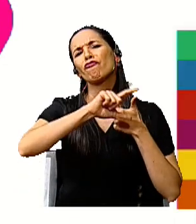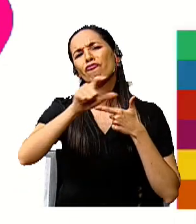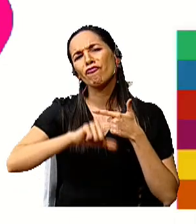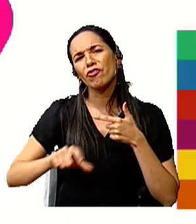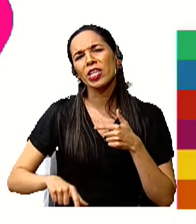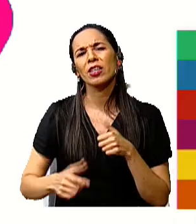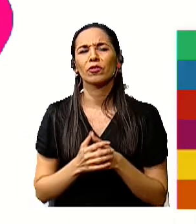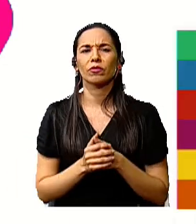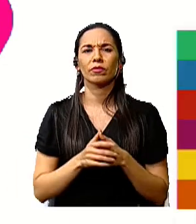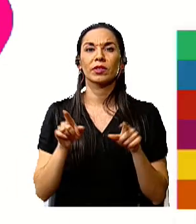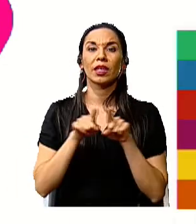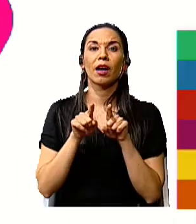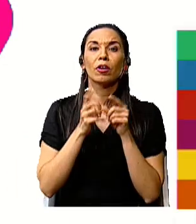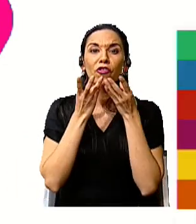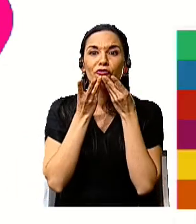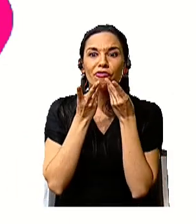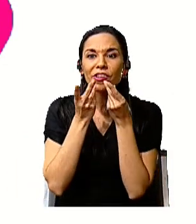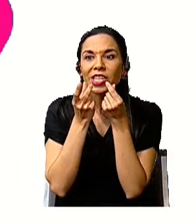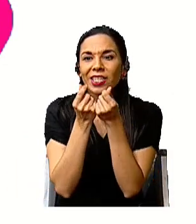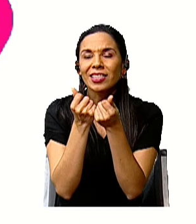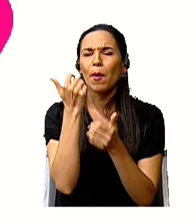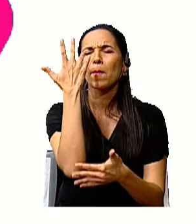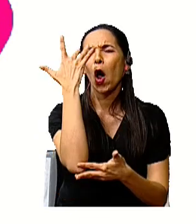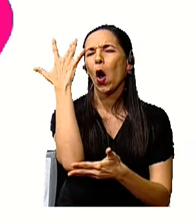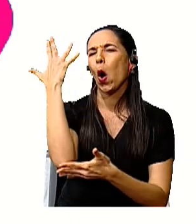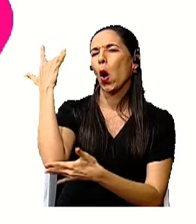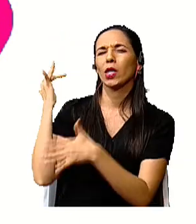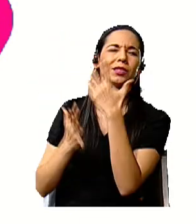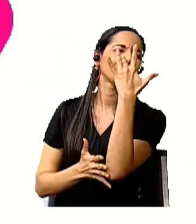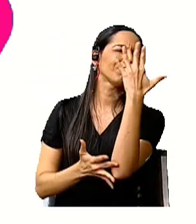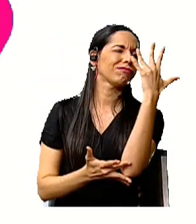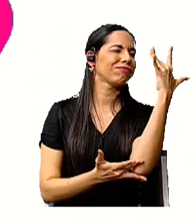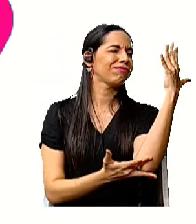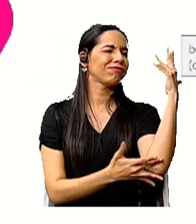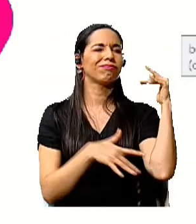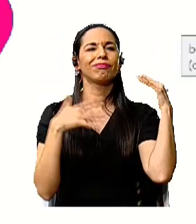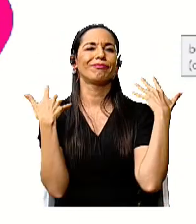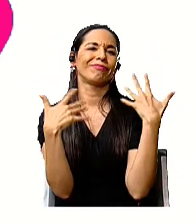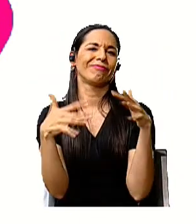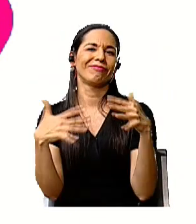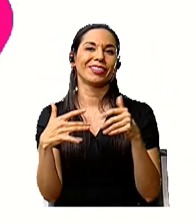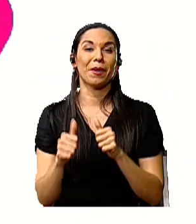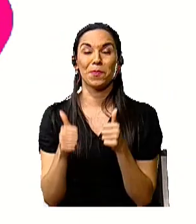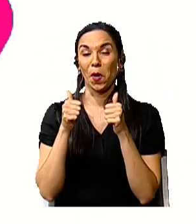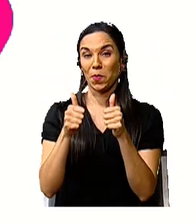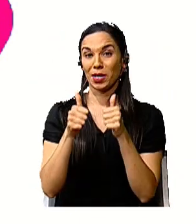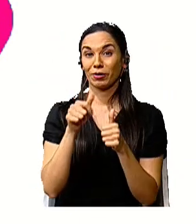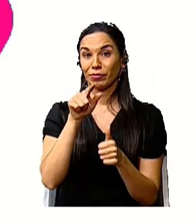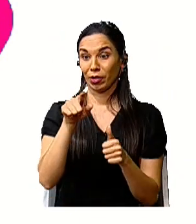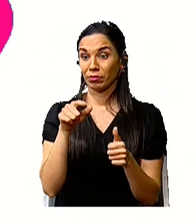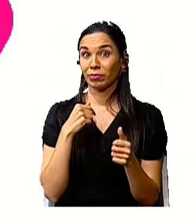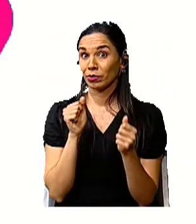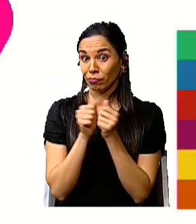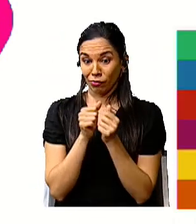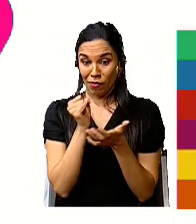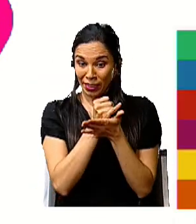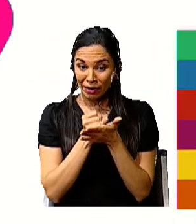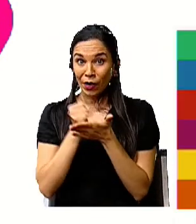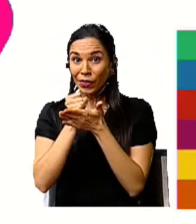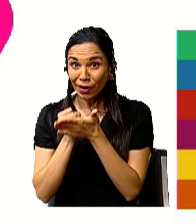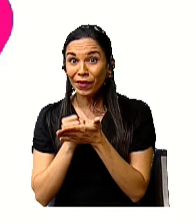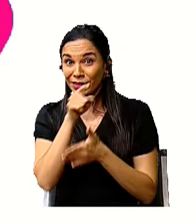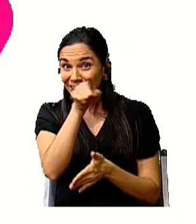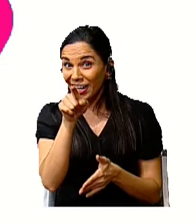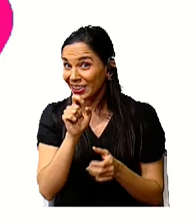la riqueza de los bosques. Muy bien. ¿Lo están haciendo conmigo? Claro.